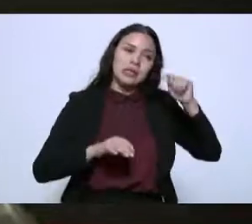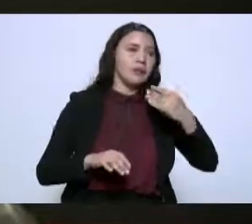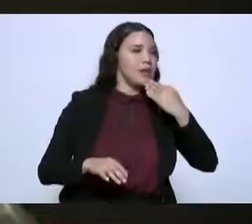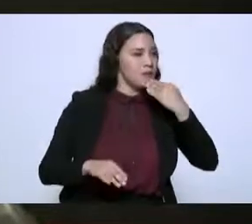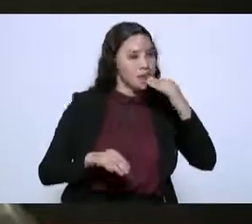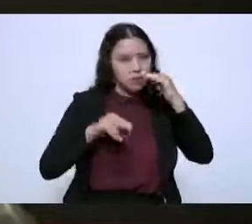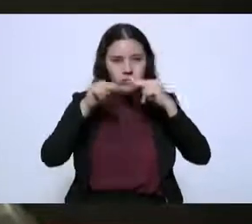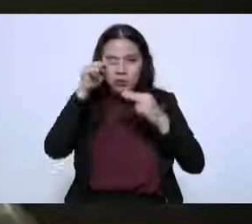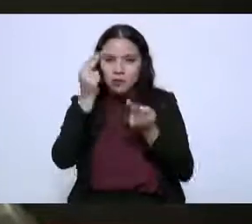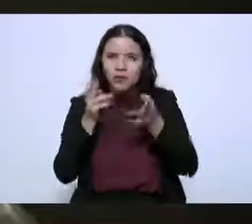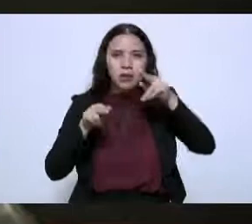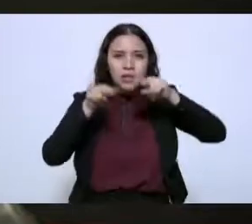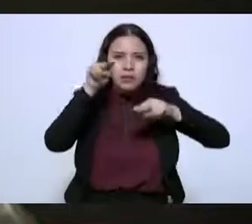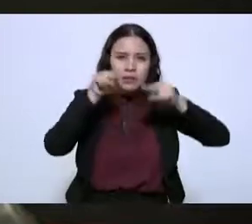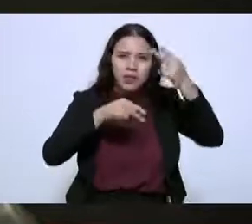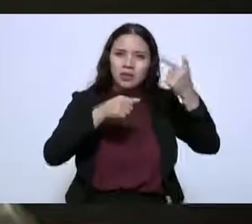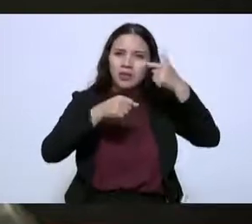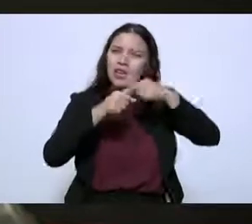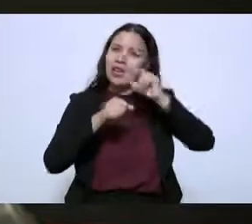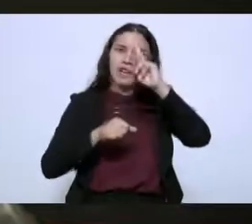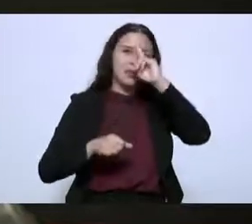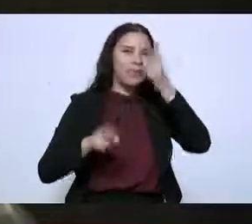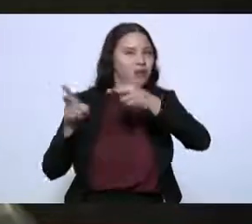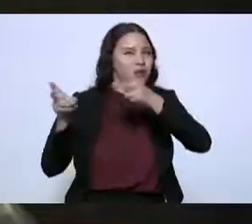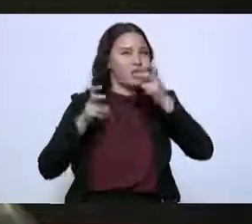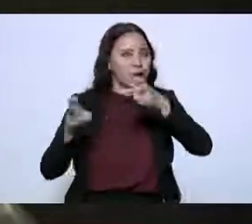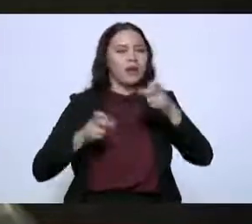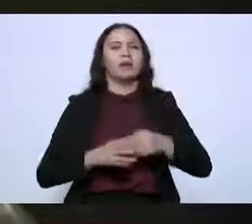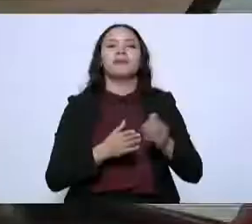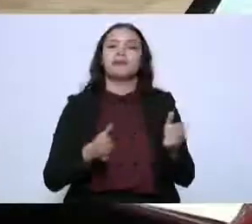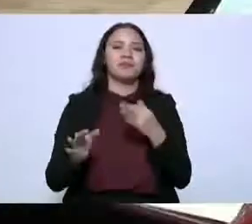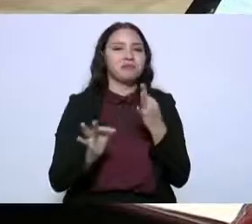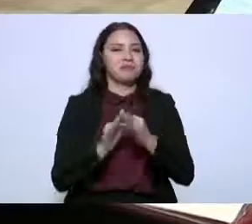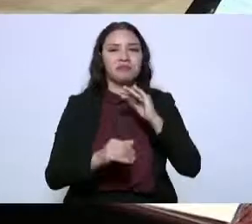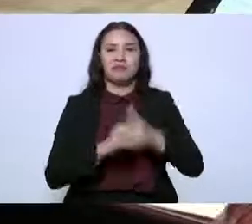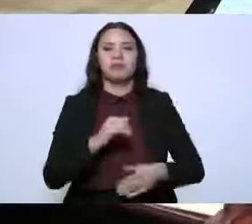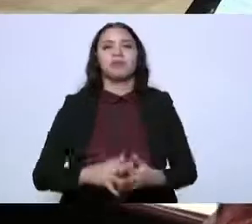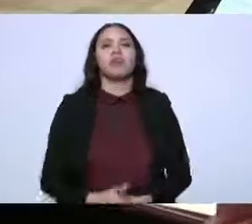un balance de hidrocarburos en este estado. Es todo.